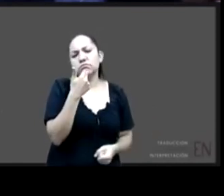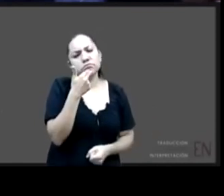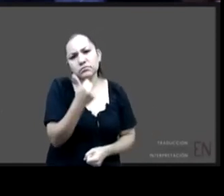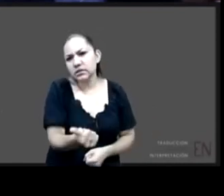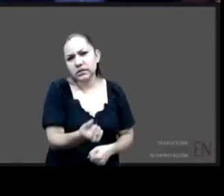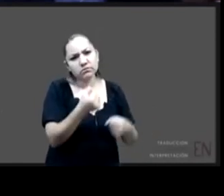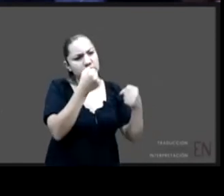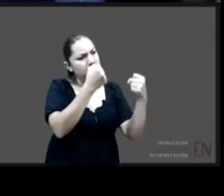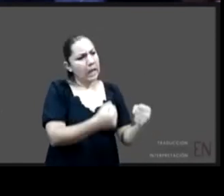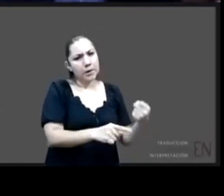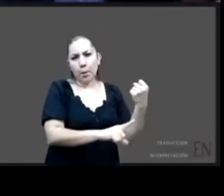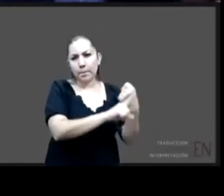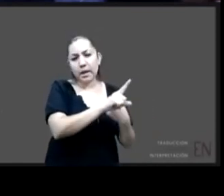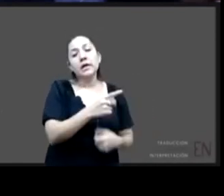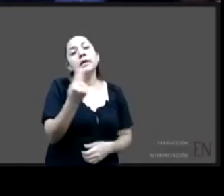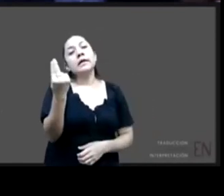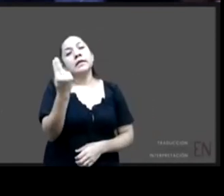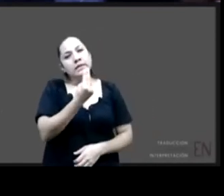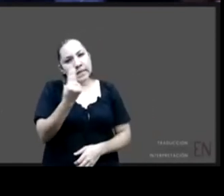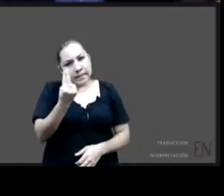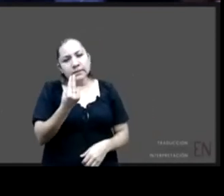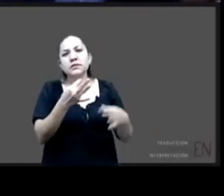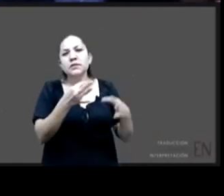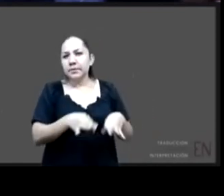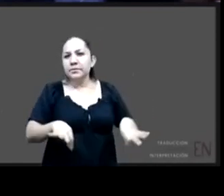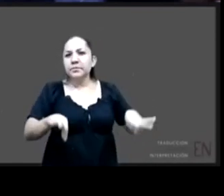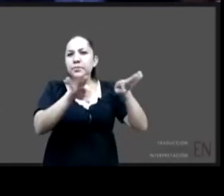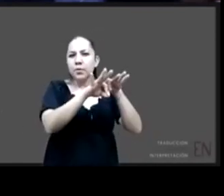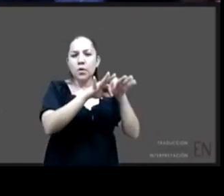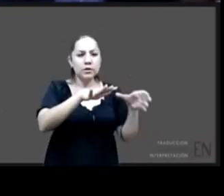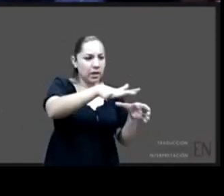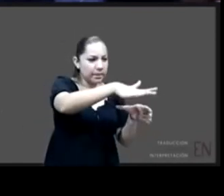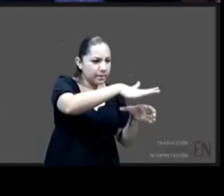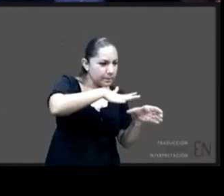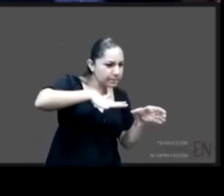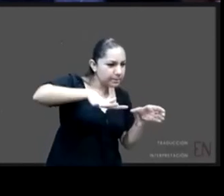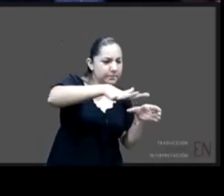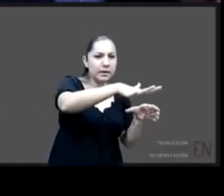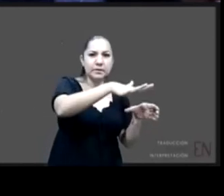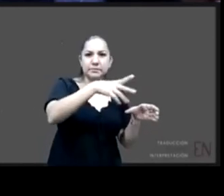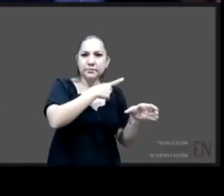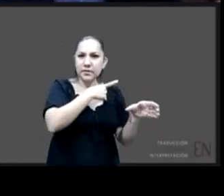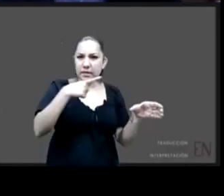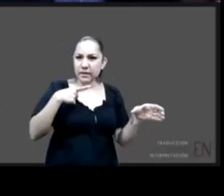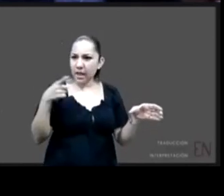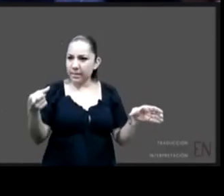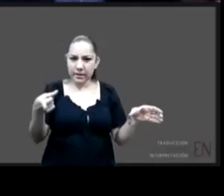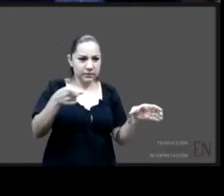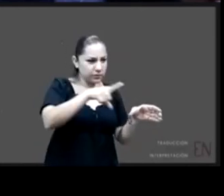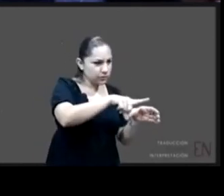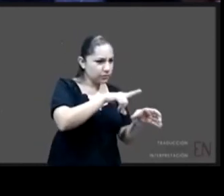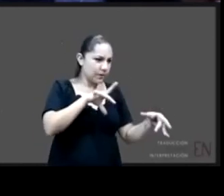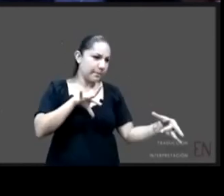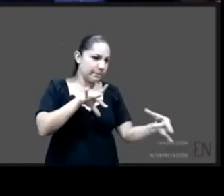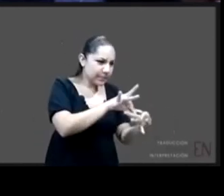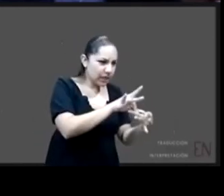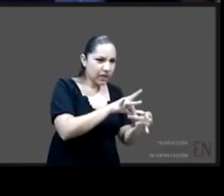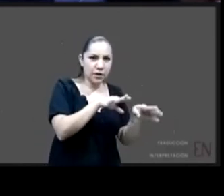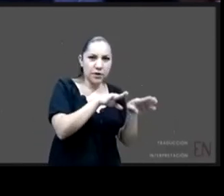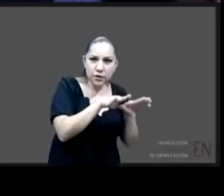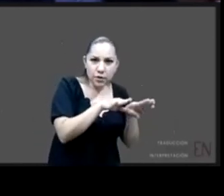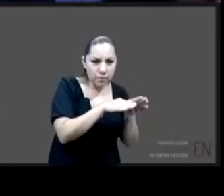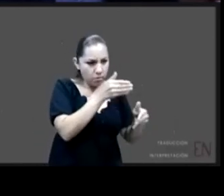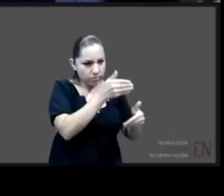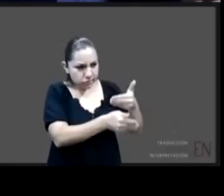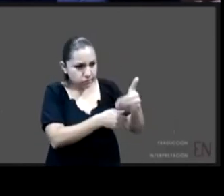esto es una tarea de que desde un contexto de política pública debe ser realizada básicamente esa sería mi